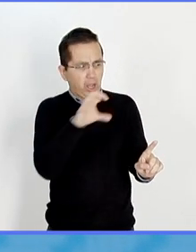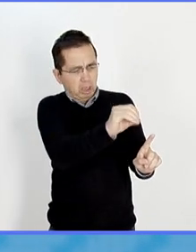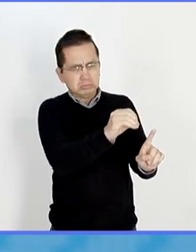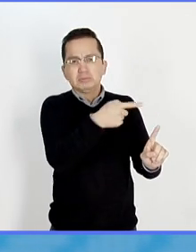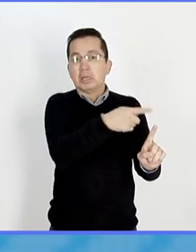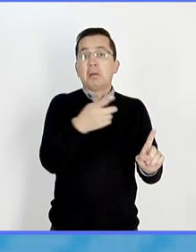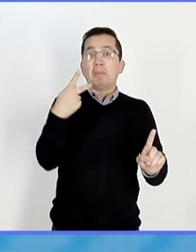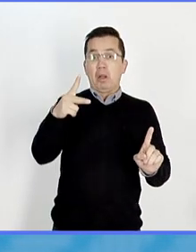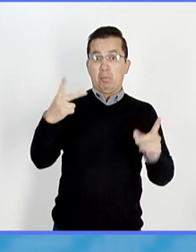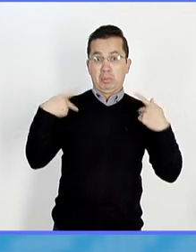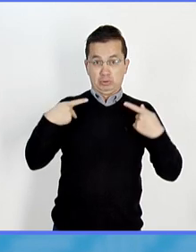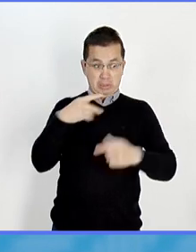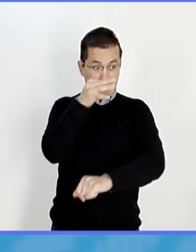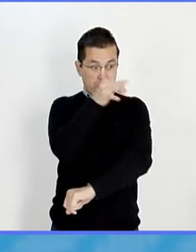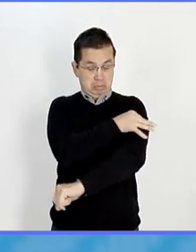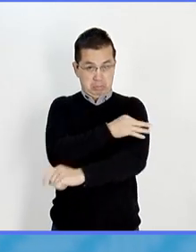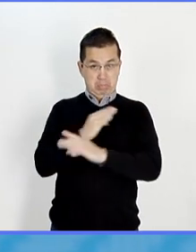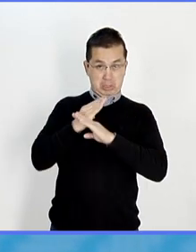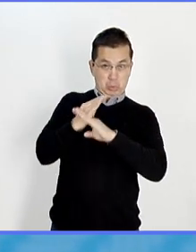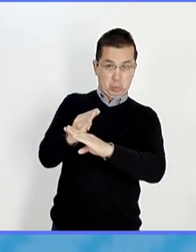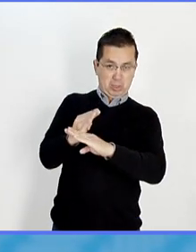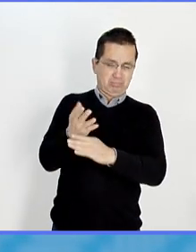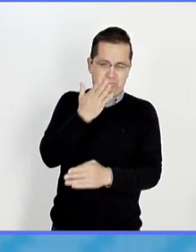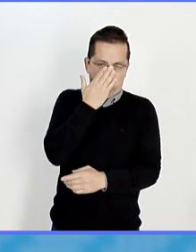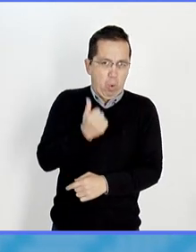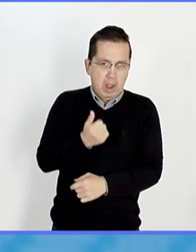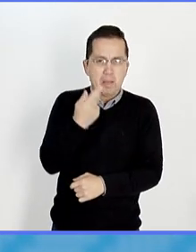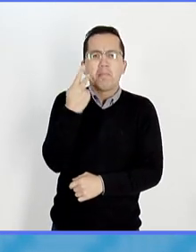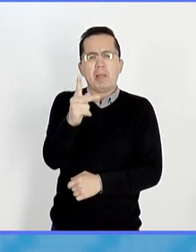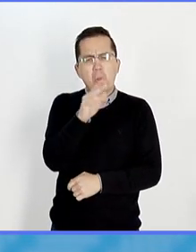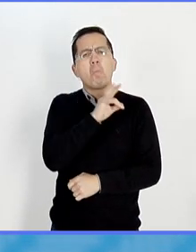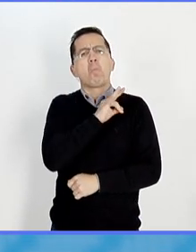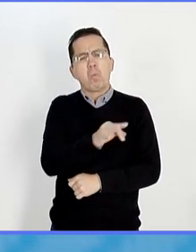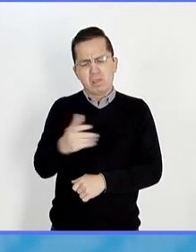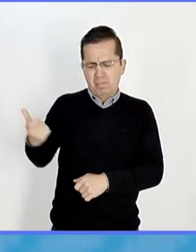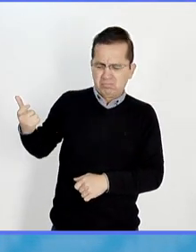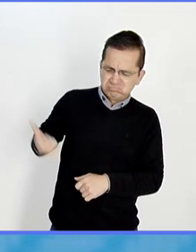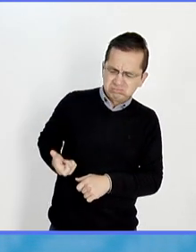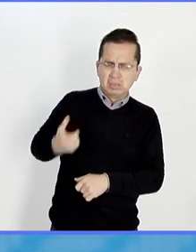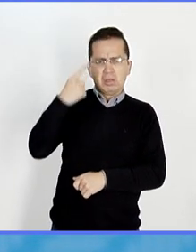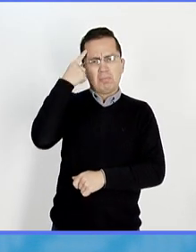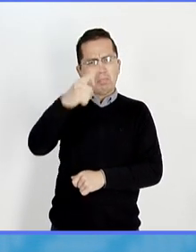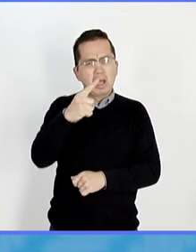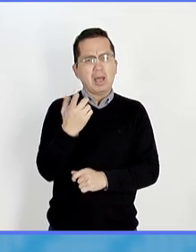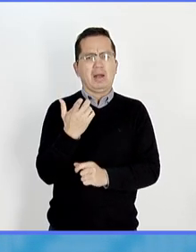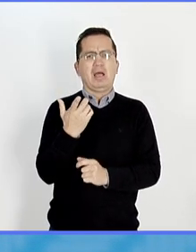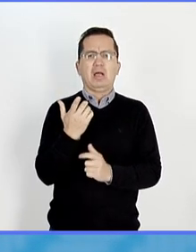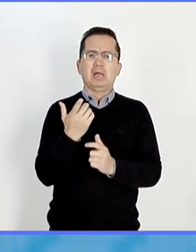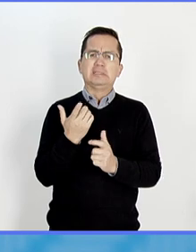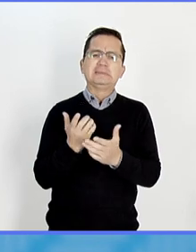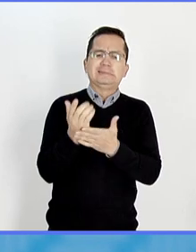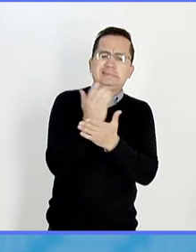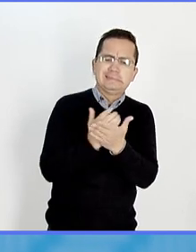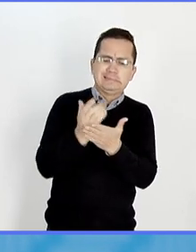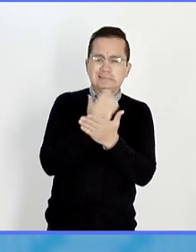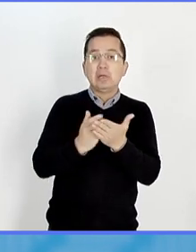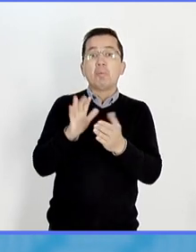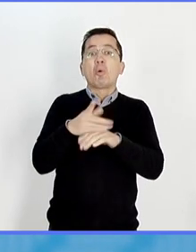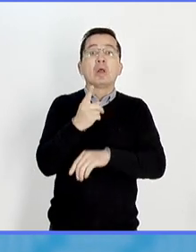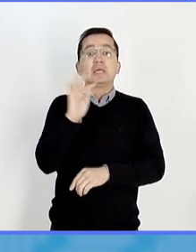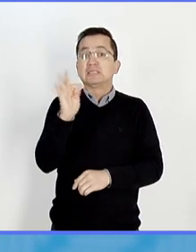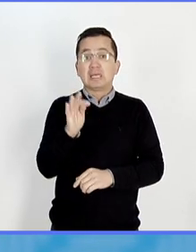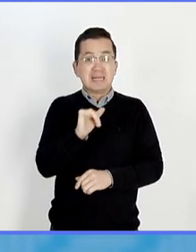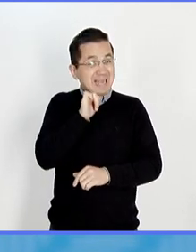precisamente una vacuna, pero que protege e inhibe la replicación del virus para que no llegue al sistema nervioso, que es donde